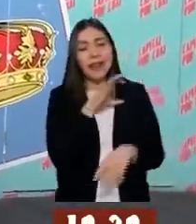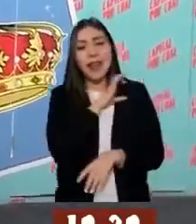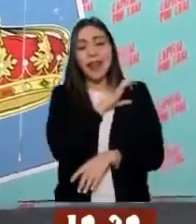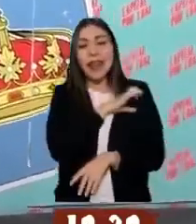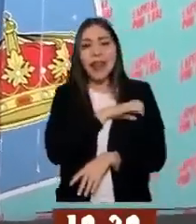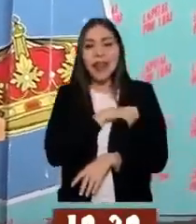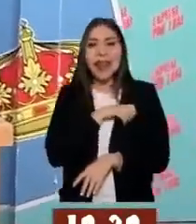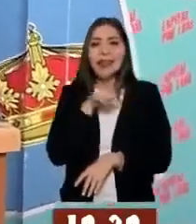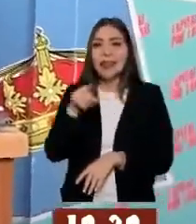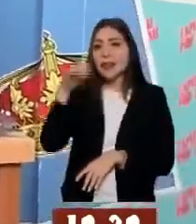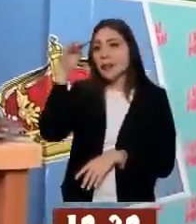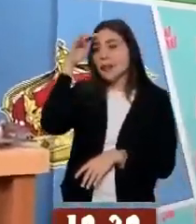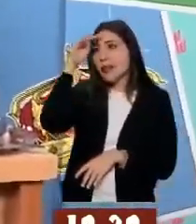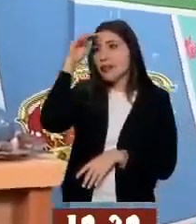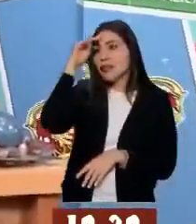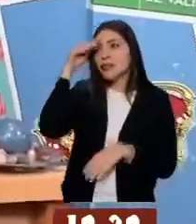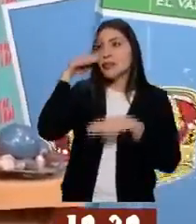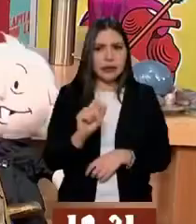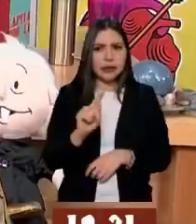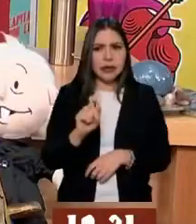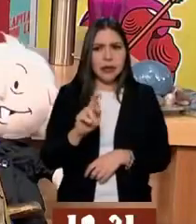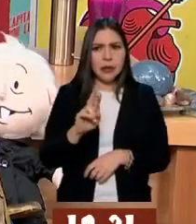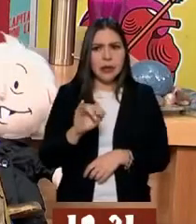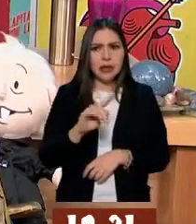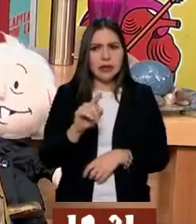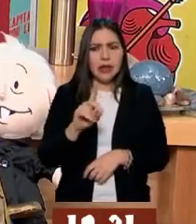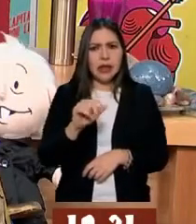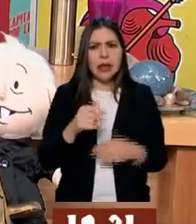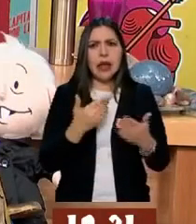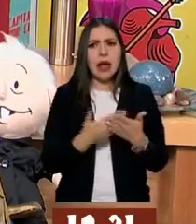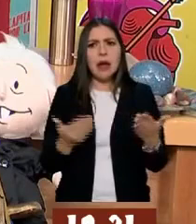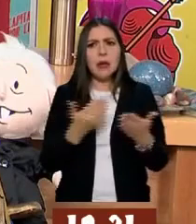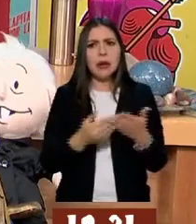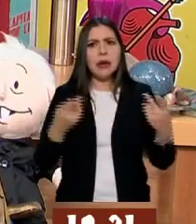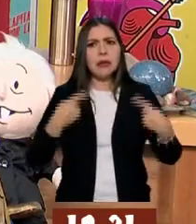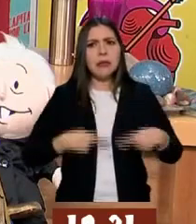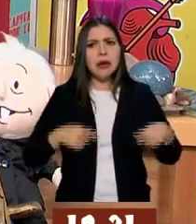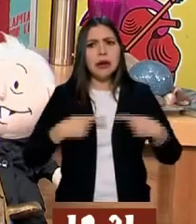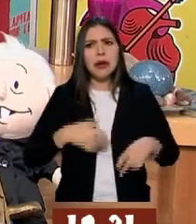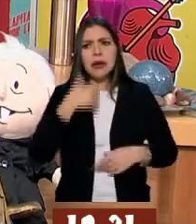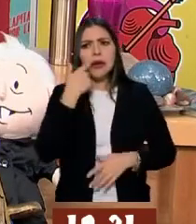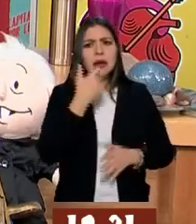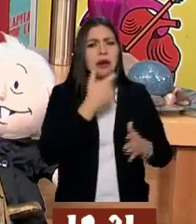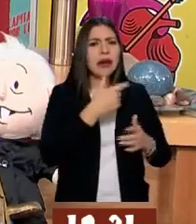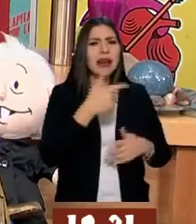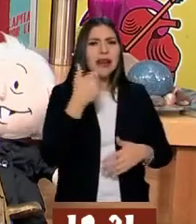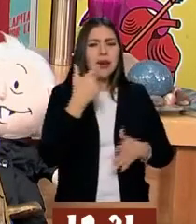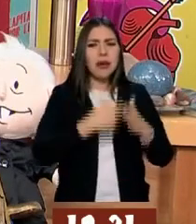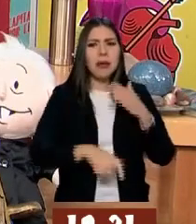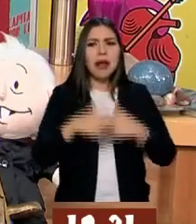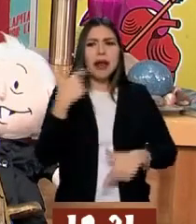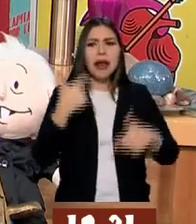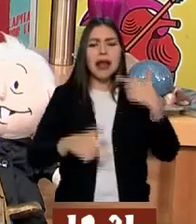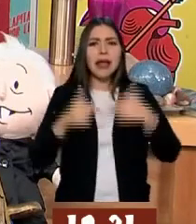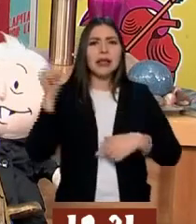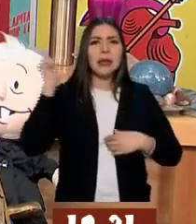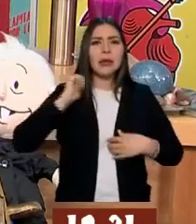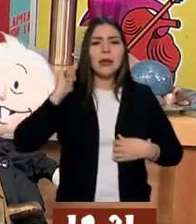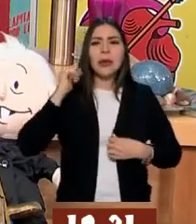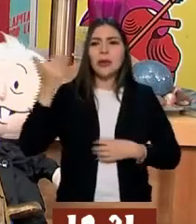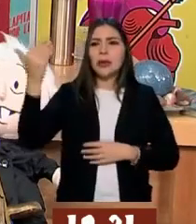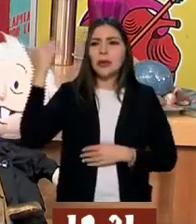científico! Mira, la cara de reflexión. ...ocupada o está buscando una manera de consumir leche bronca, como la de antes. La que se